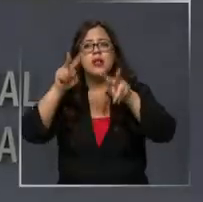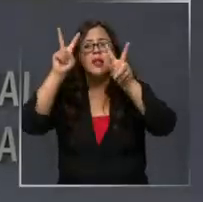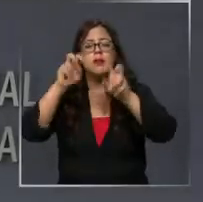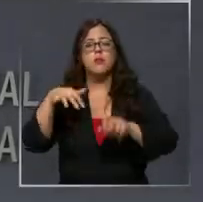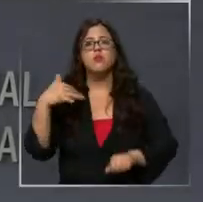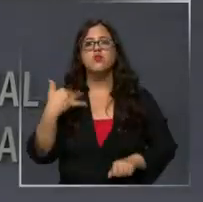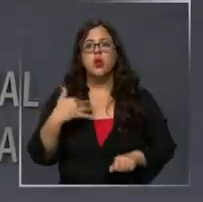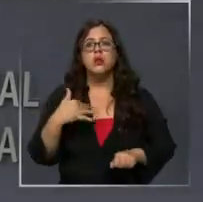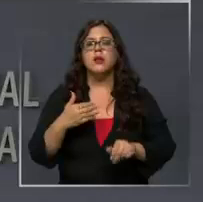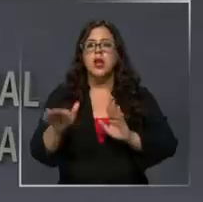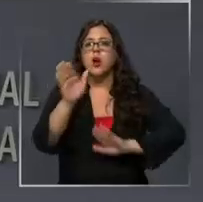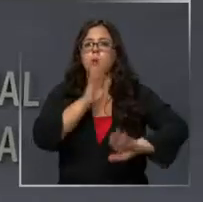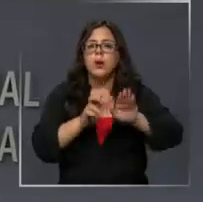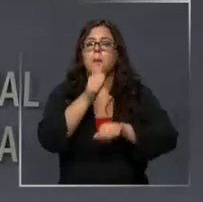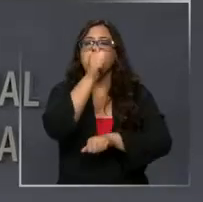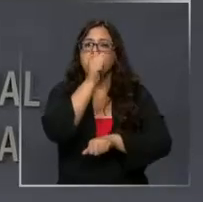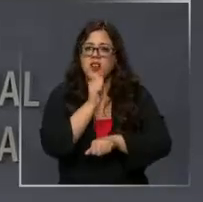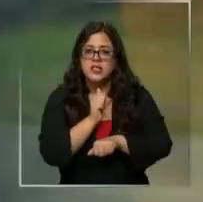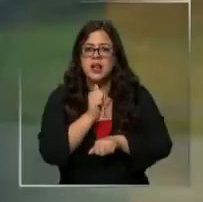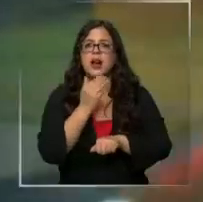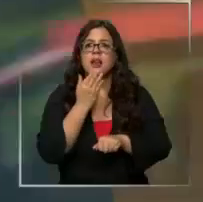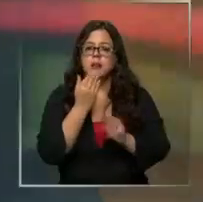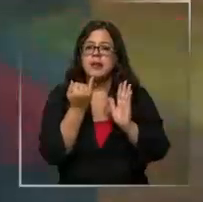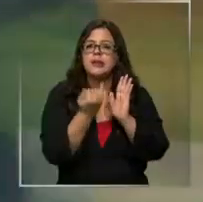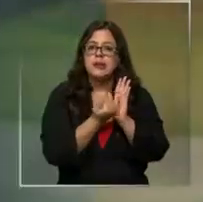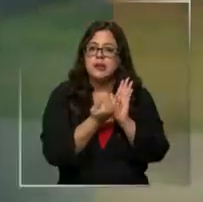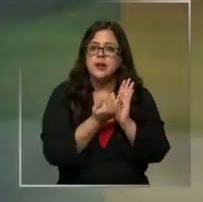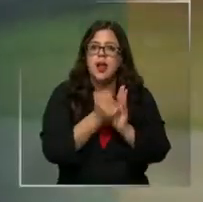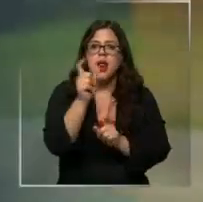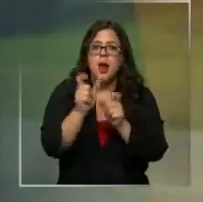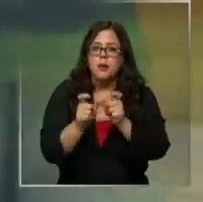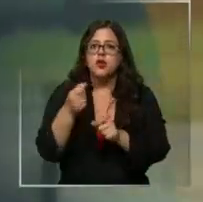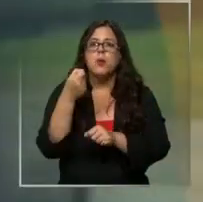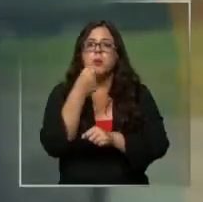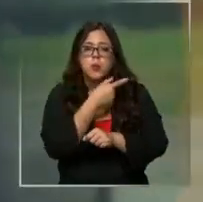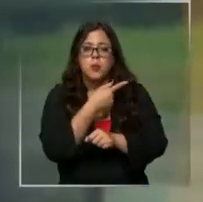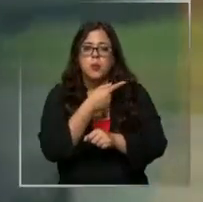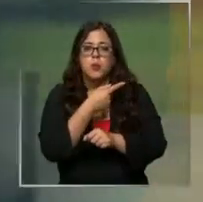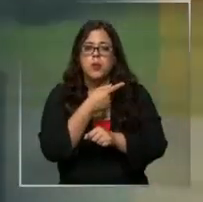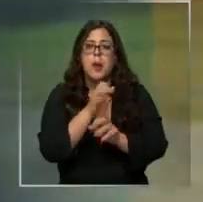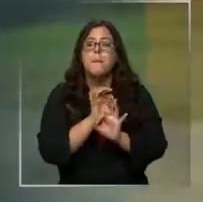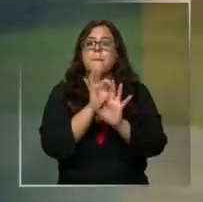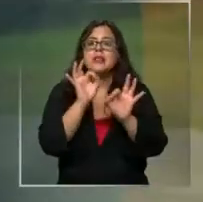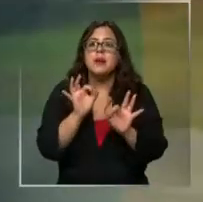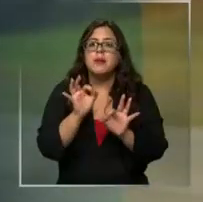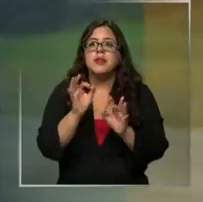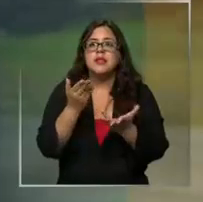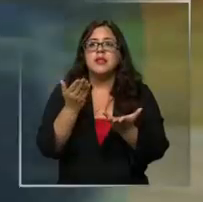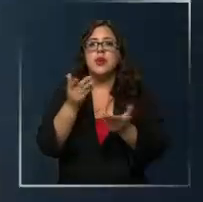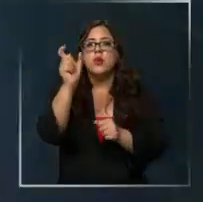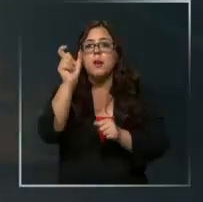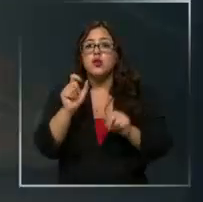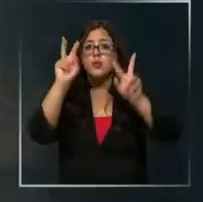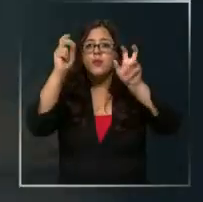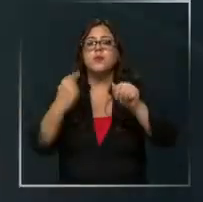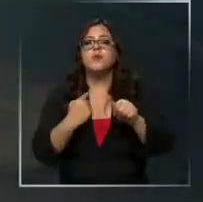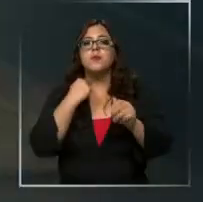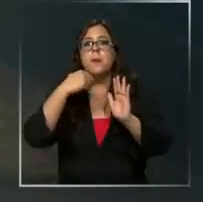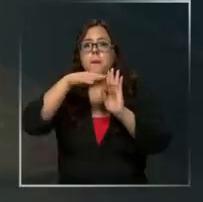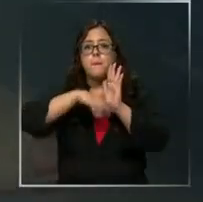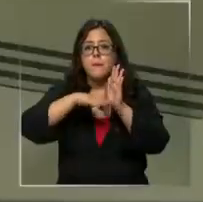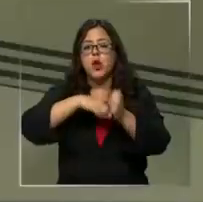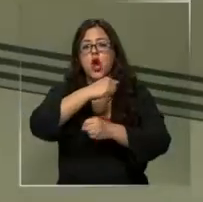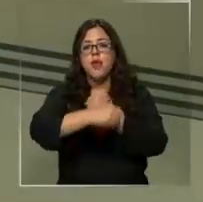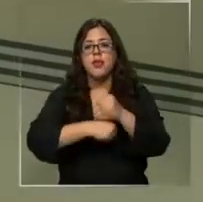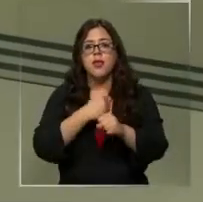importante proteger la privacidad, la identidad de los denunciantes, especialmente si hay una denunciante o una presunta víctima que es menor de edad.